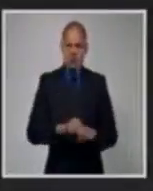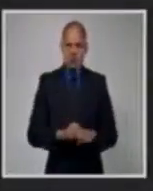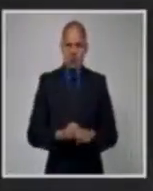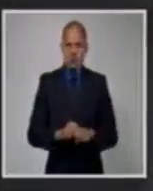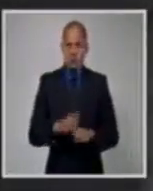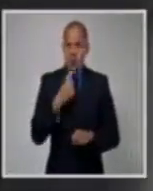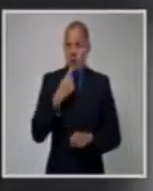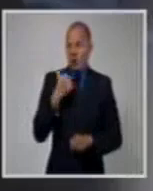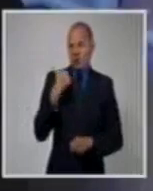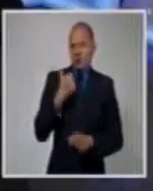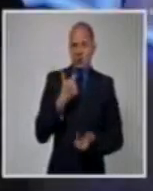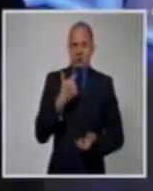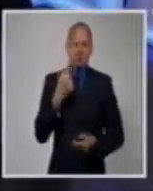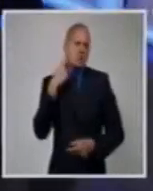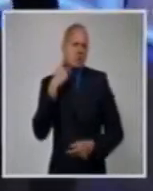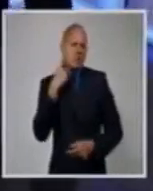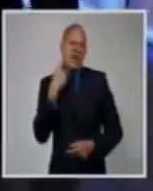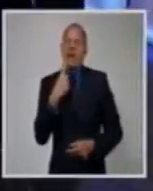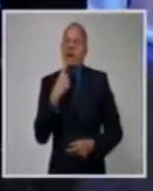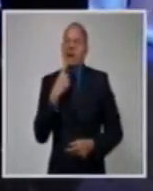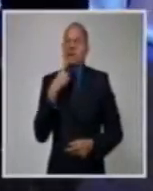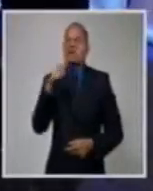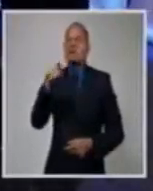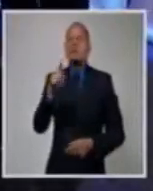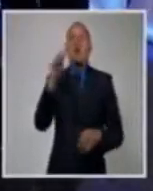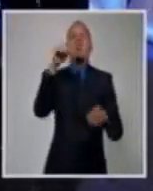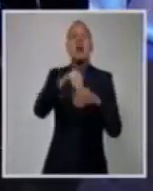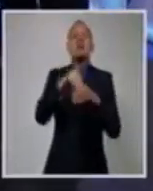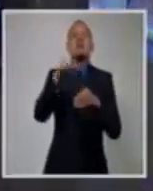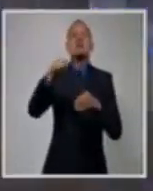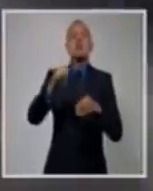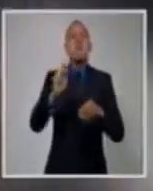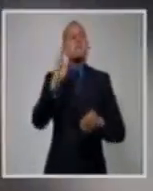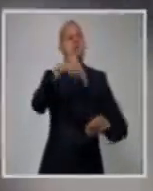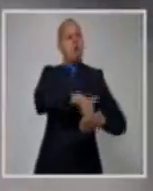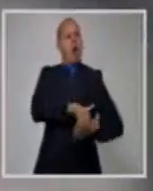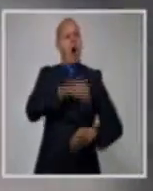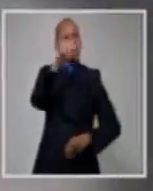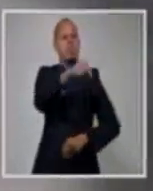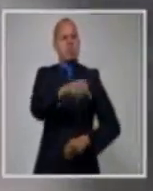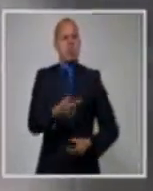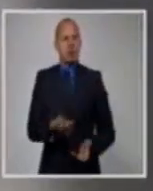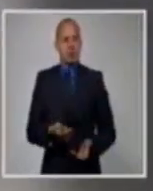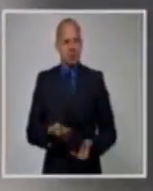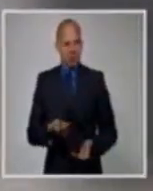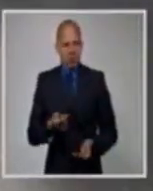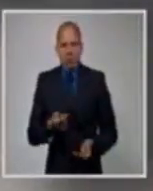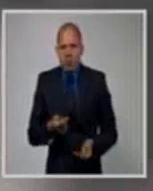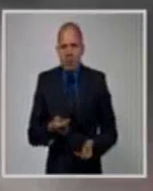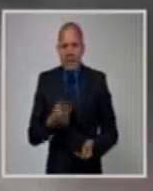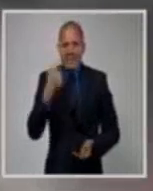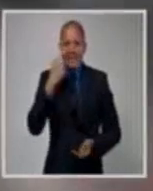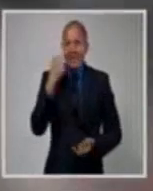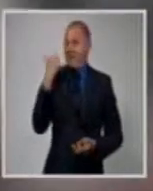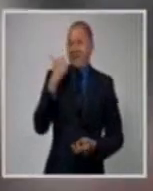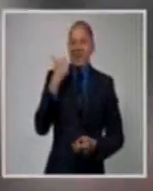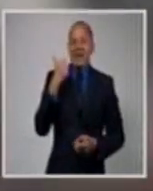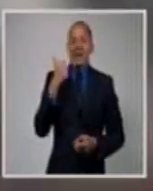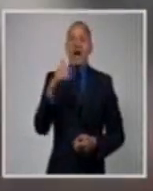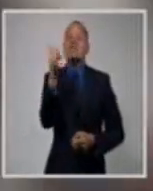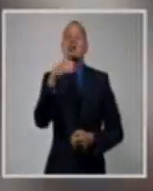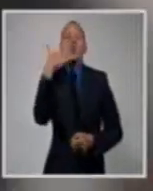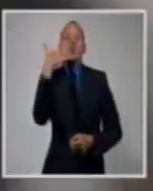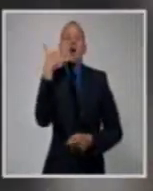Ministerio de Cultura. Ahí está, ahí está el momento. Ahí está la mano del ministro. Y lo que le hacen es ponerle, como tú ves, un celular en la cara, un celular,